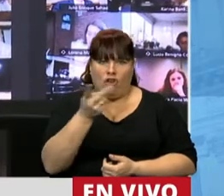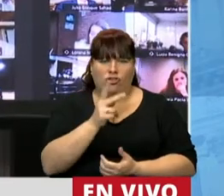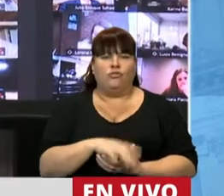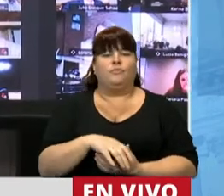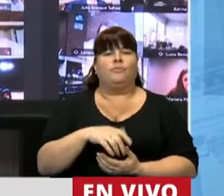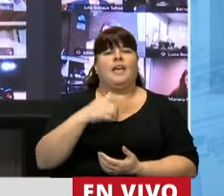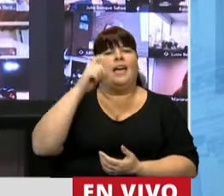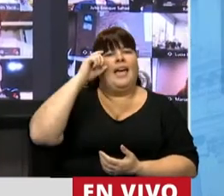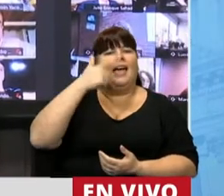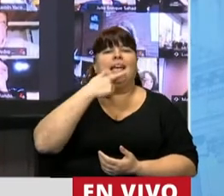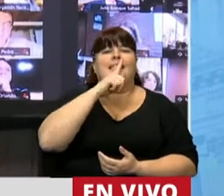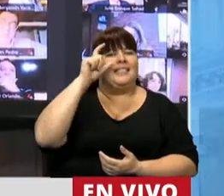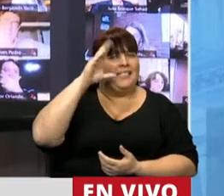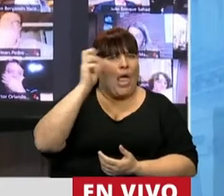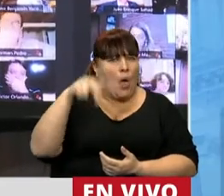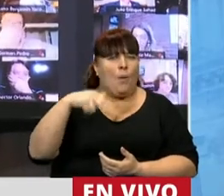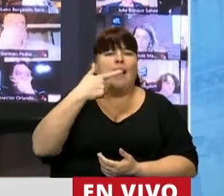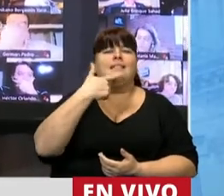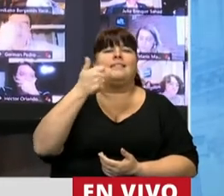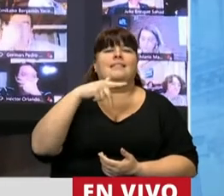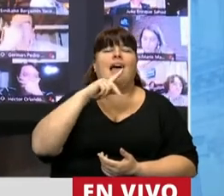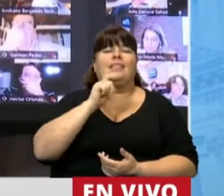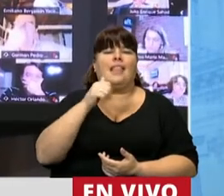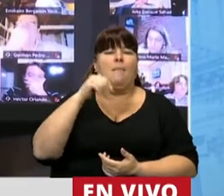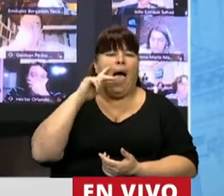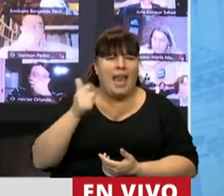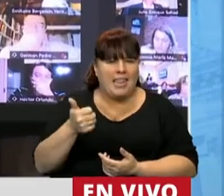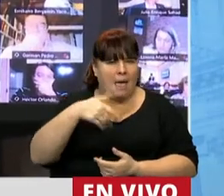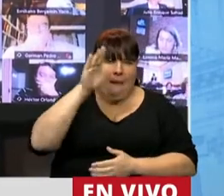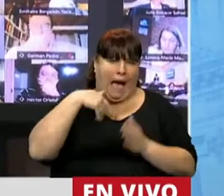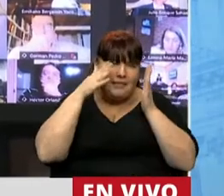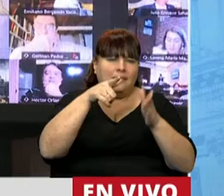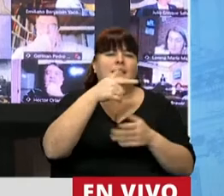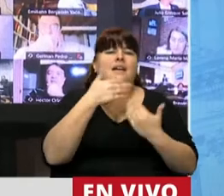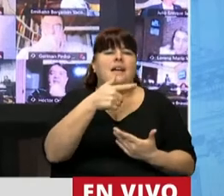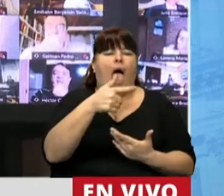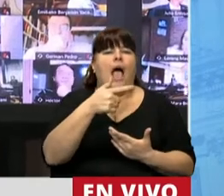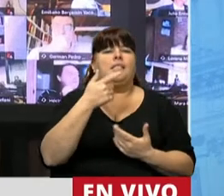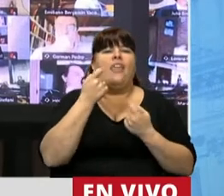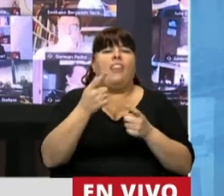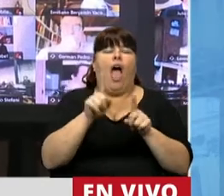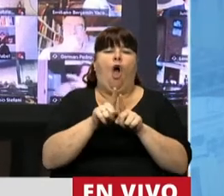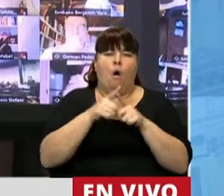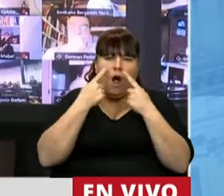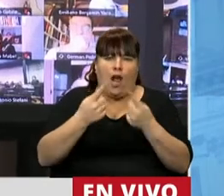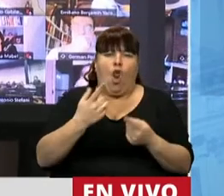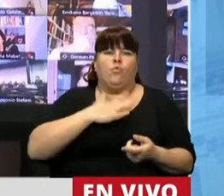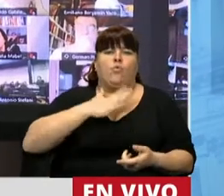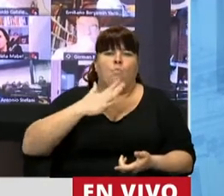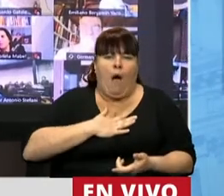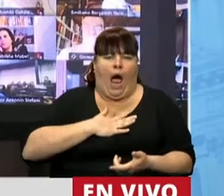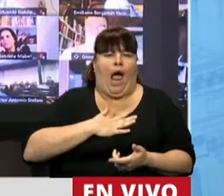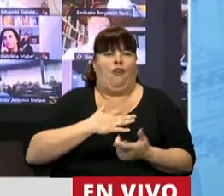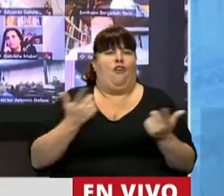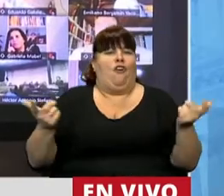a Esteban Santamaría particularmente que le dio una dimensión humana al